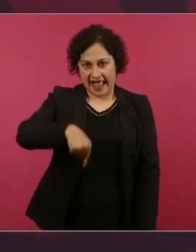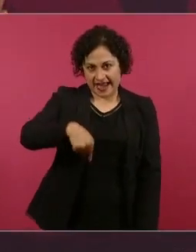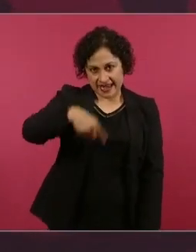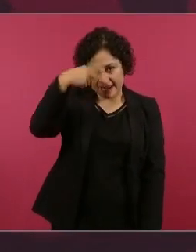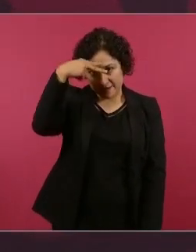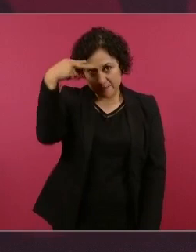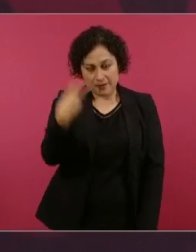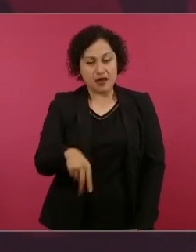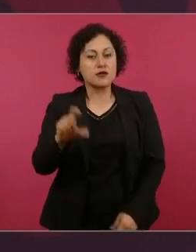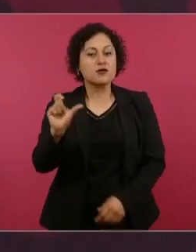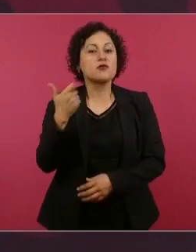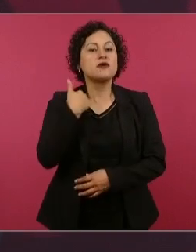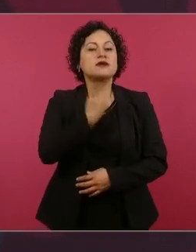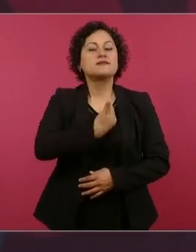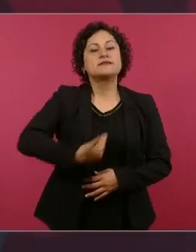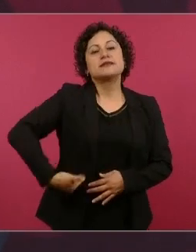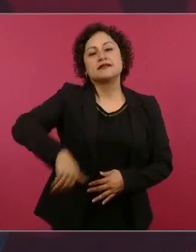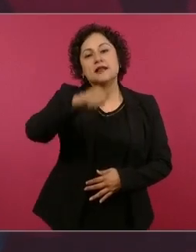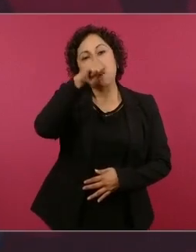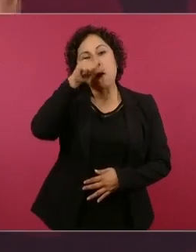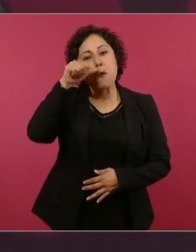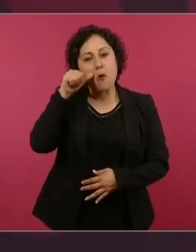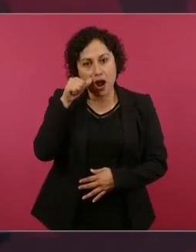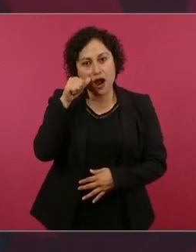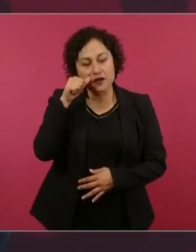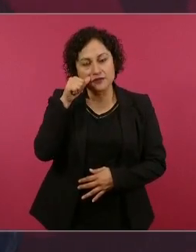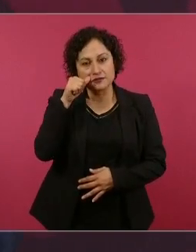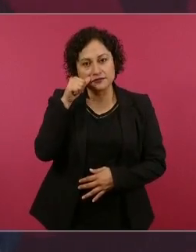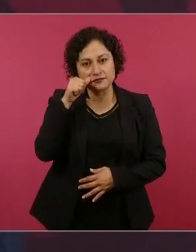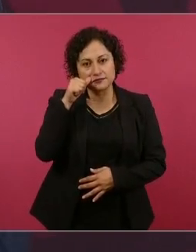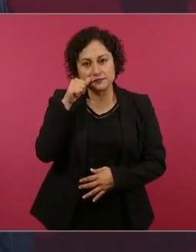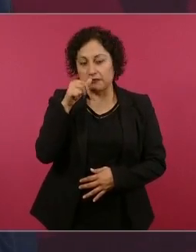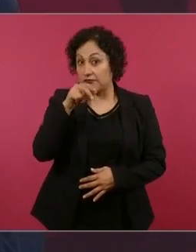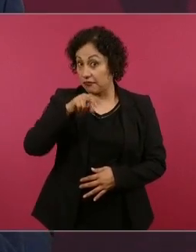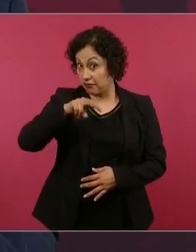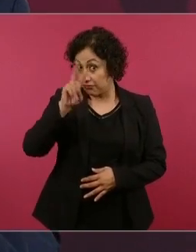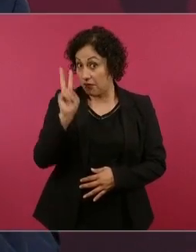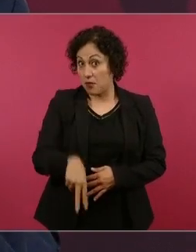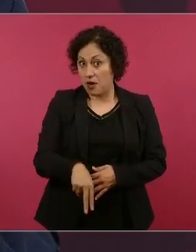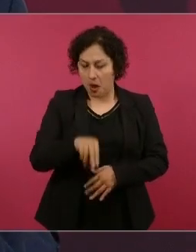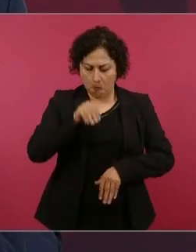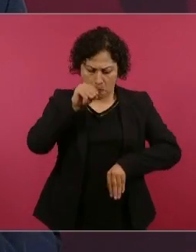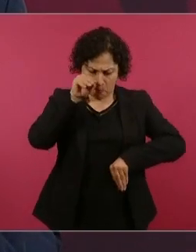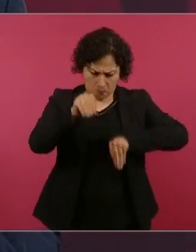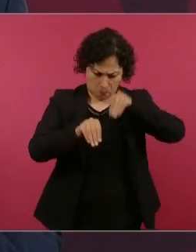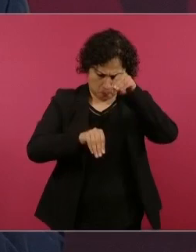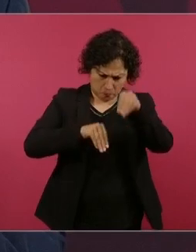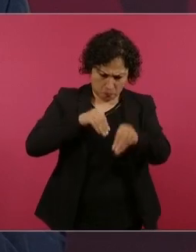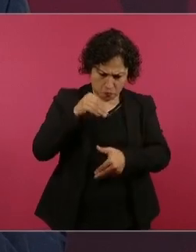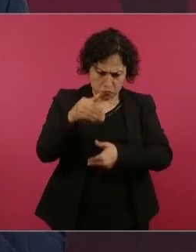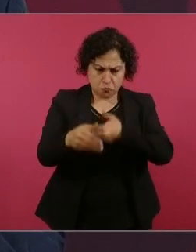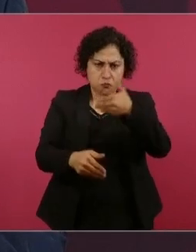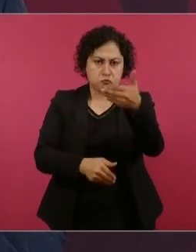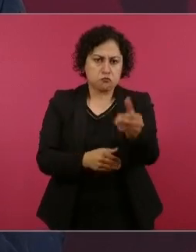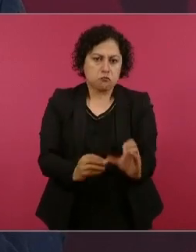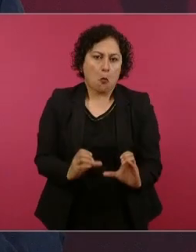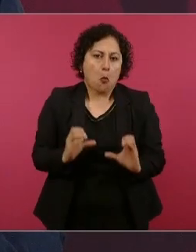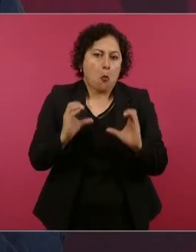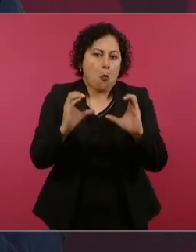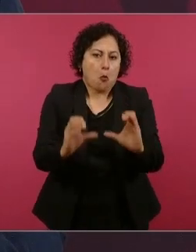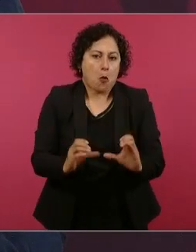con mucho cuidado, porque el presidente Juárez era anticlerical,